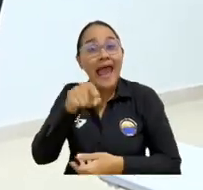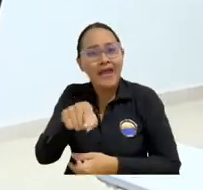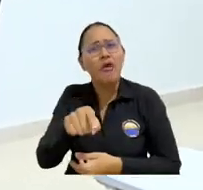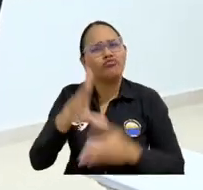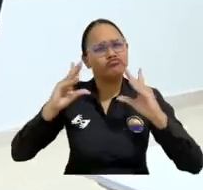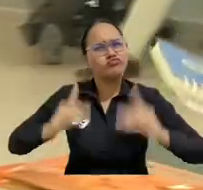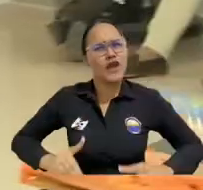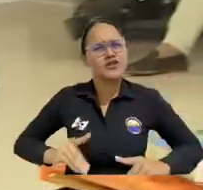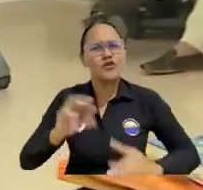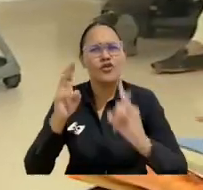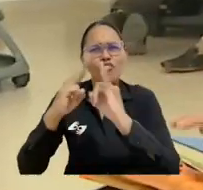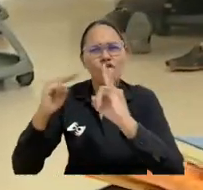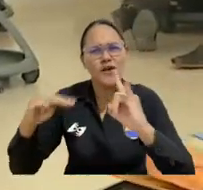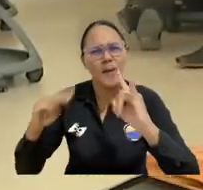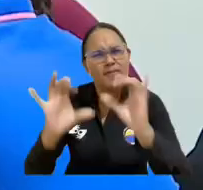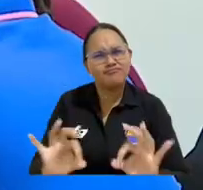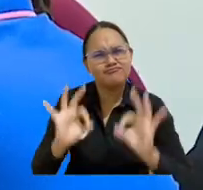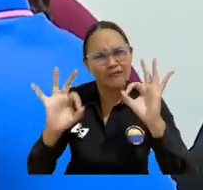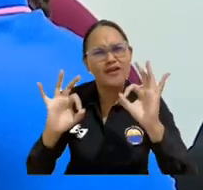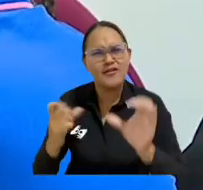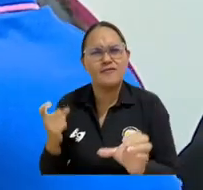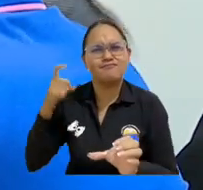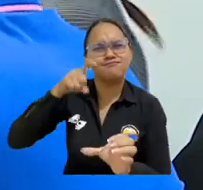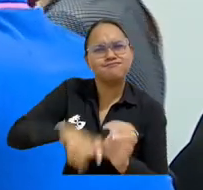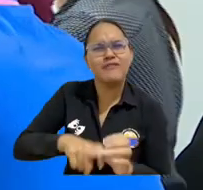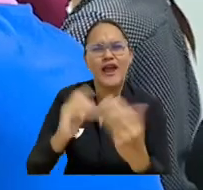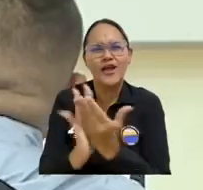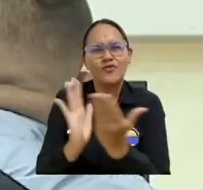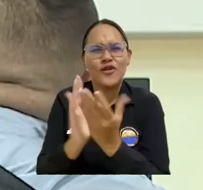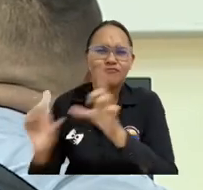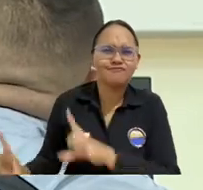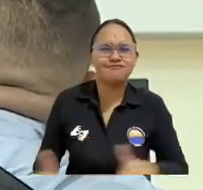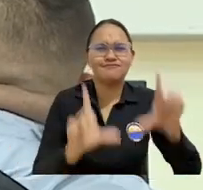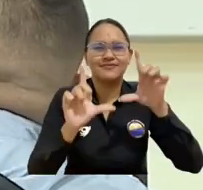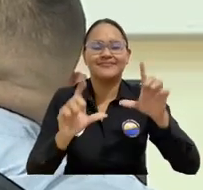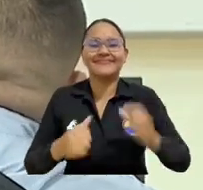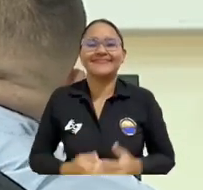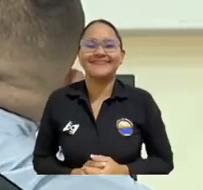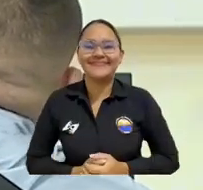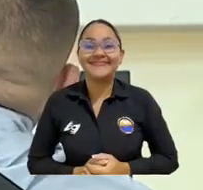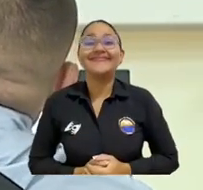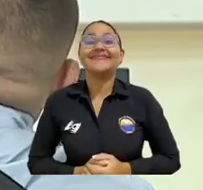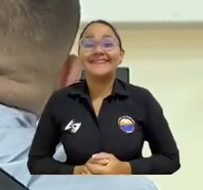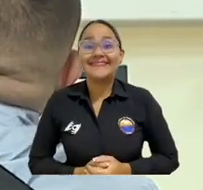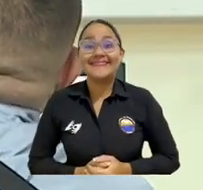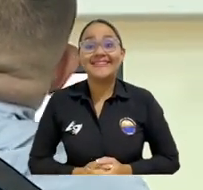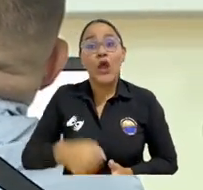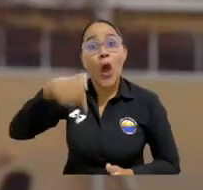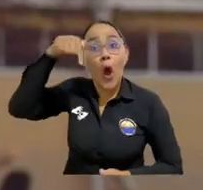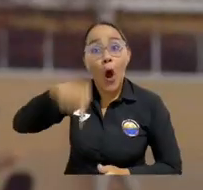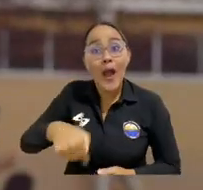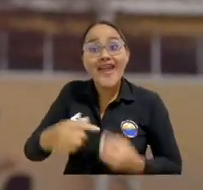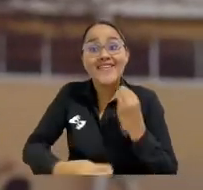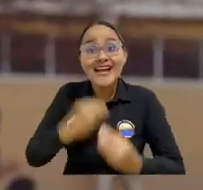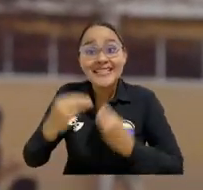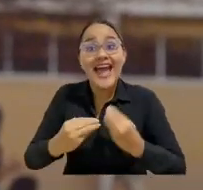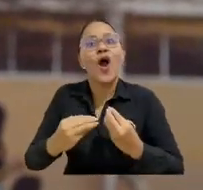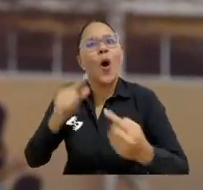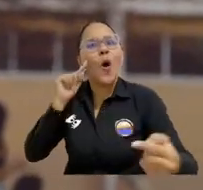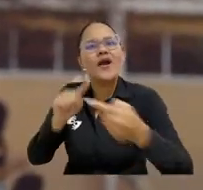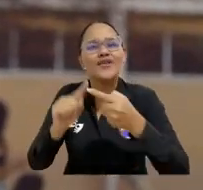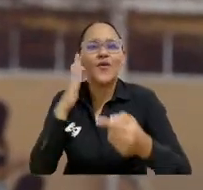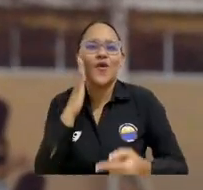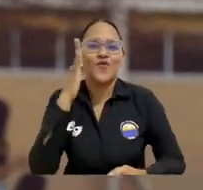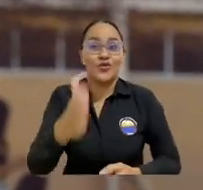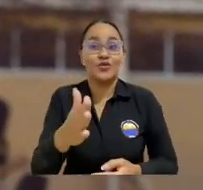de posgrados, quienes eligieron la alta calidad académica de Unimagdalena y enriquecer su experiencia educativa. Porque lo que estás haciendo